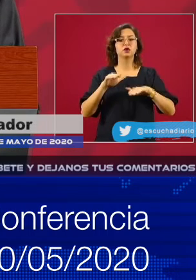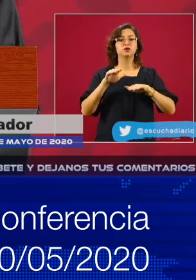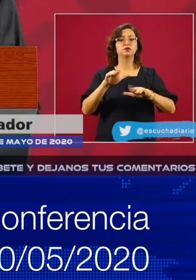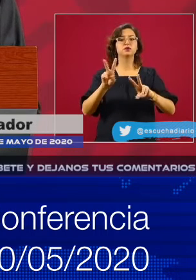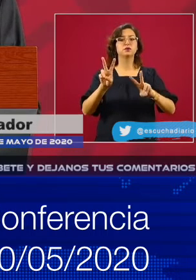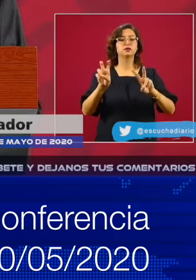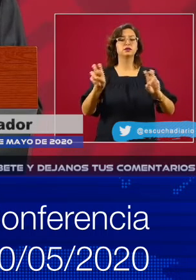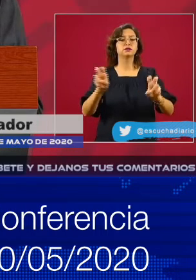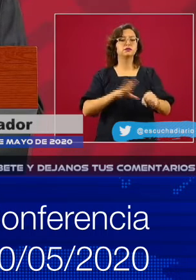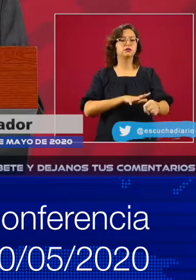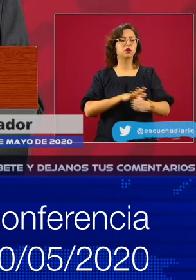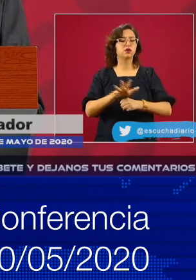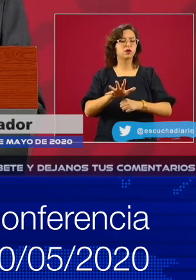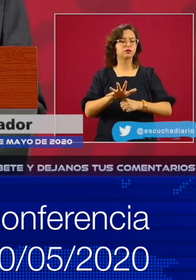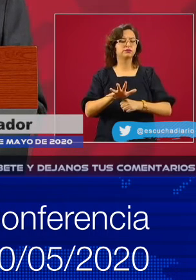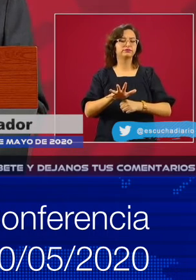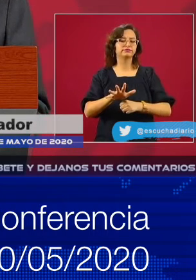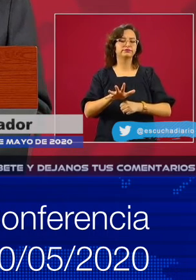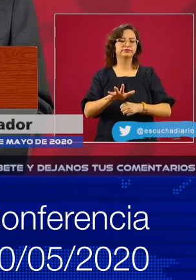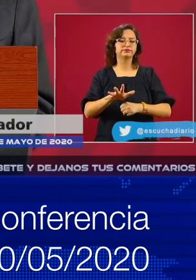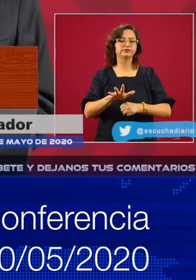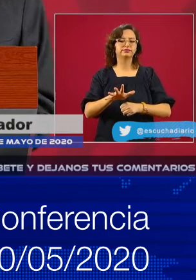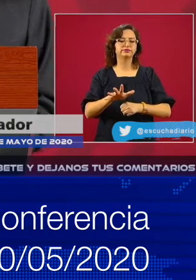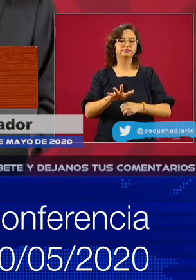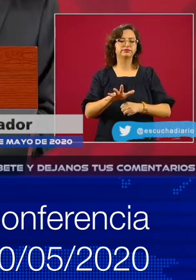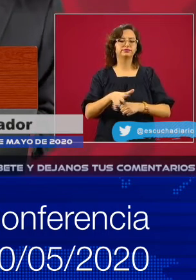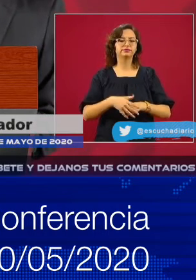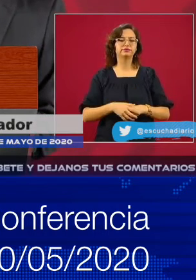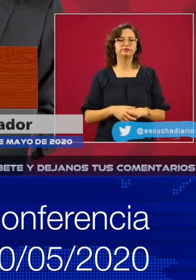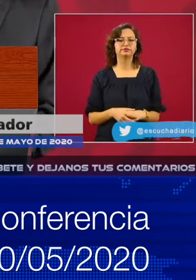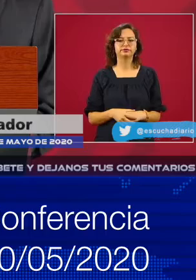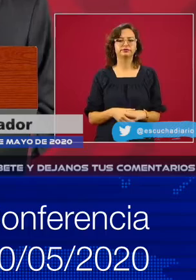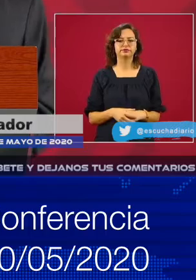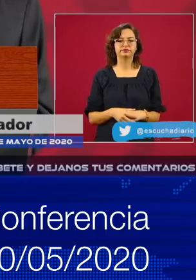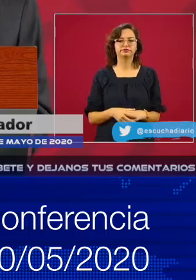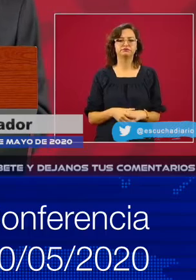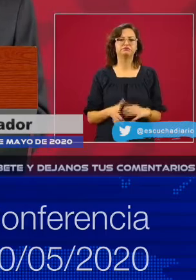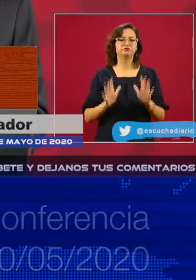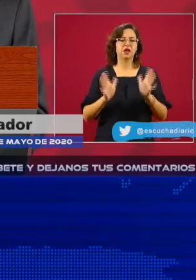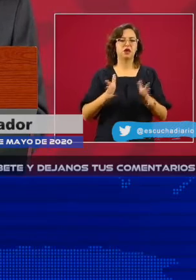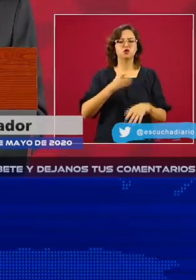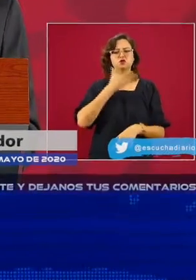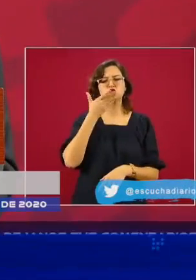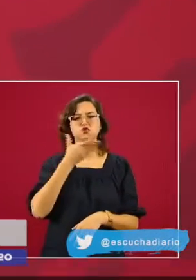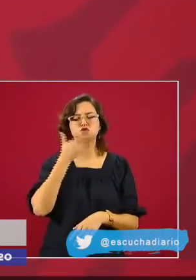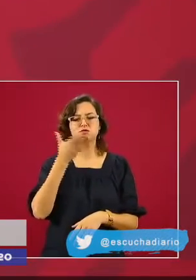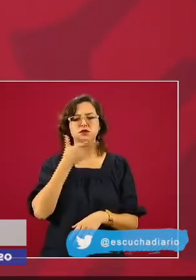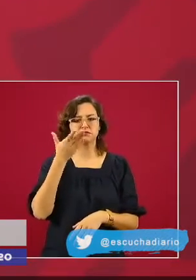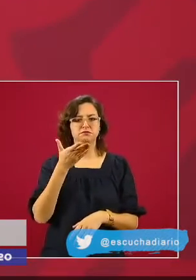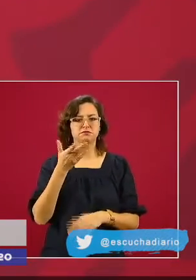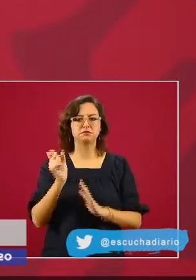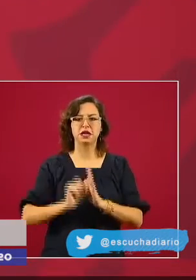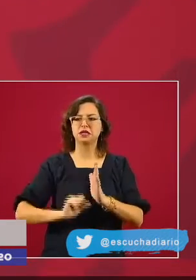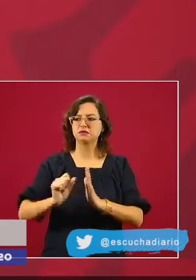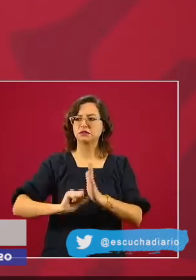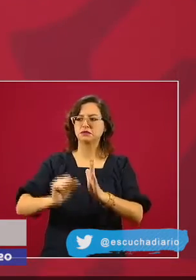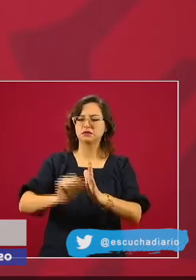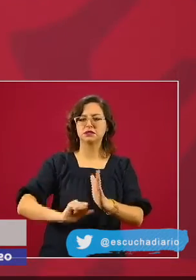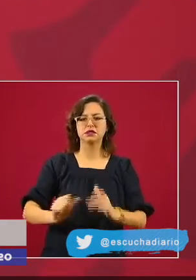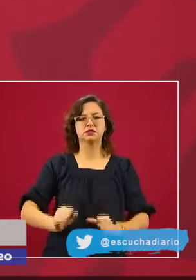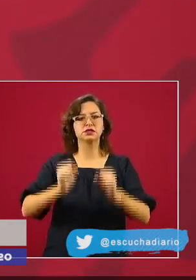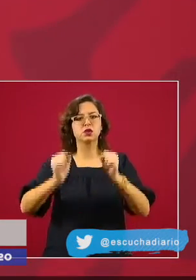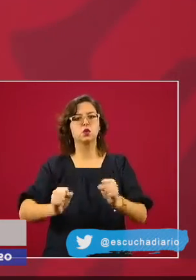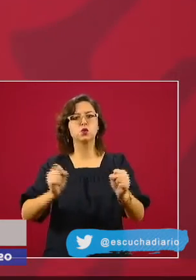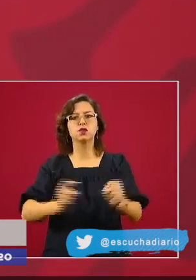el tema de la seguridad pública. El día de hoy el presidente